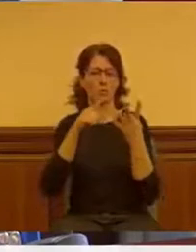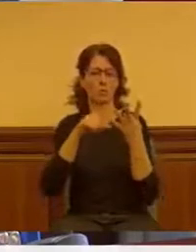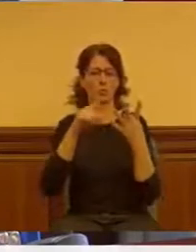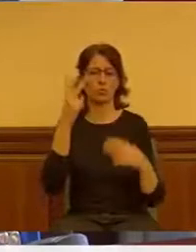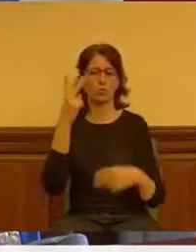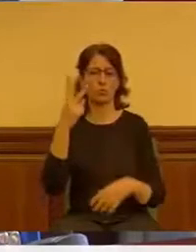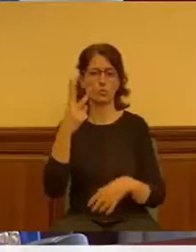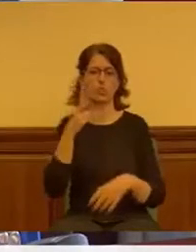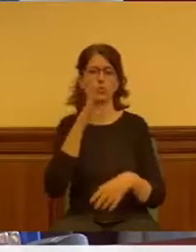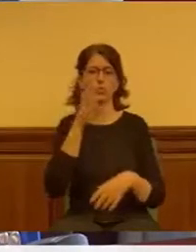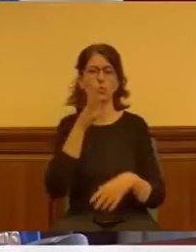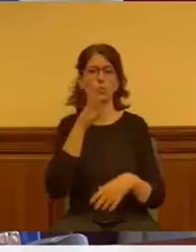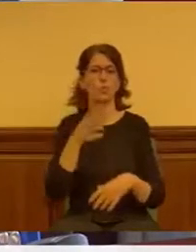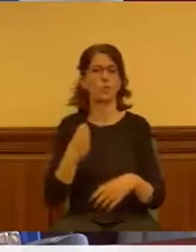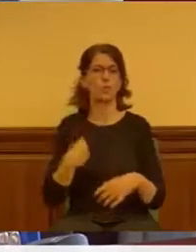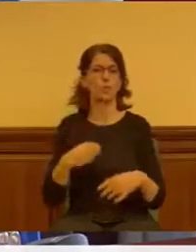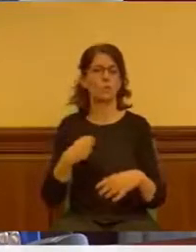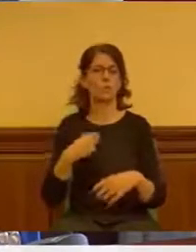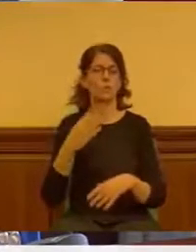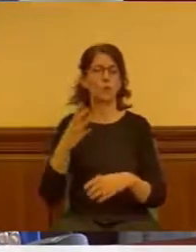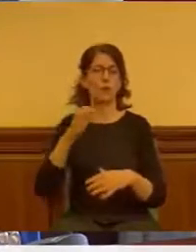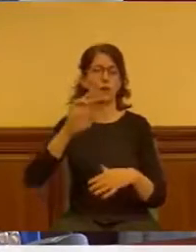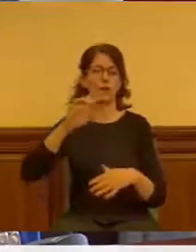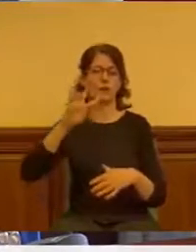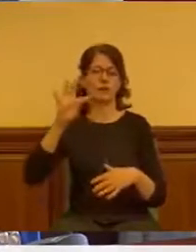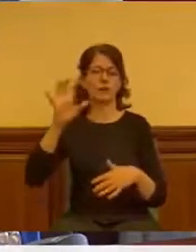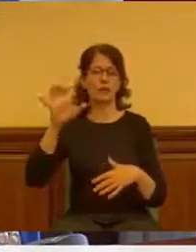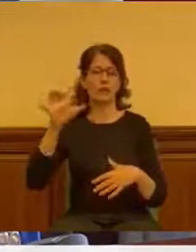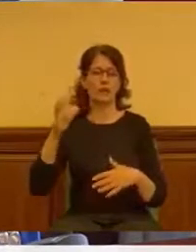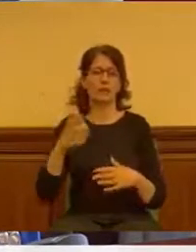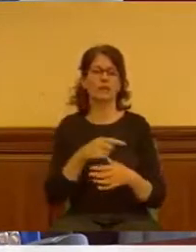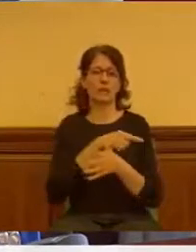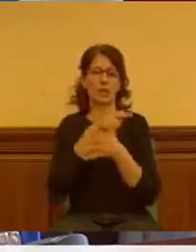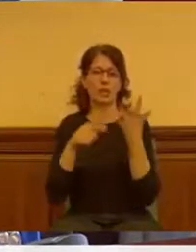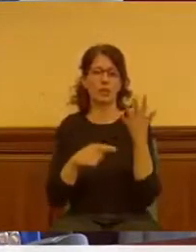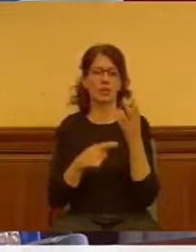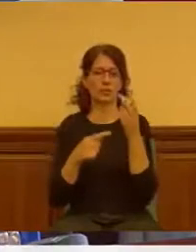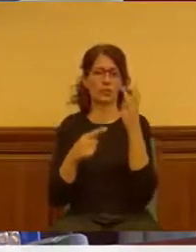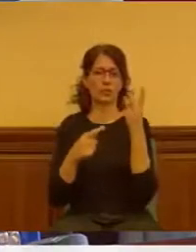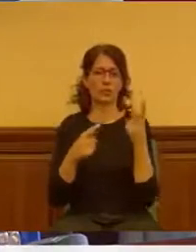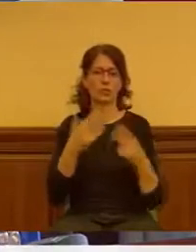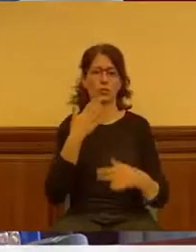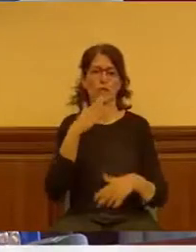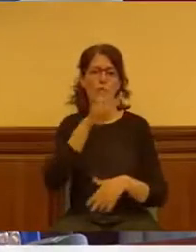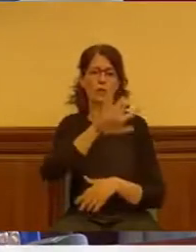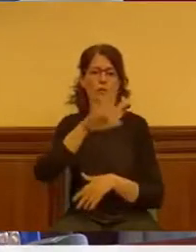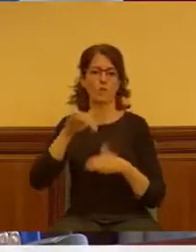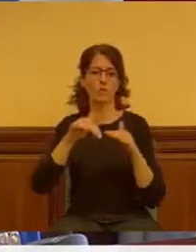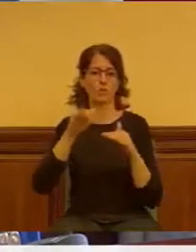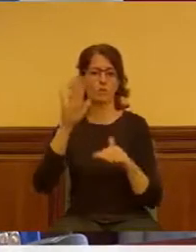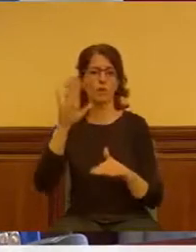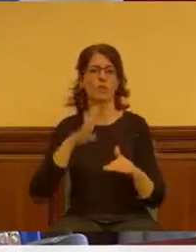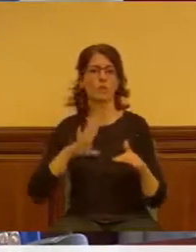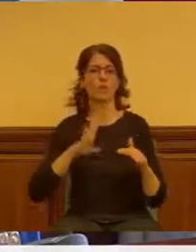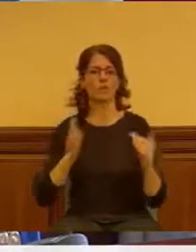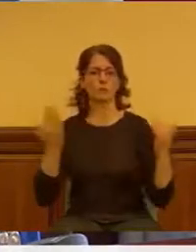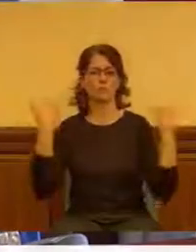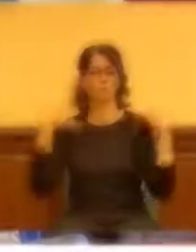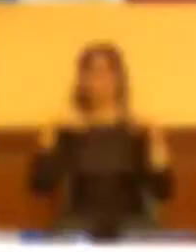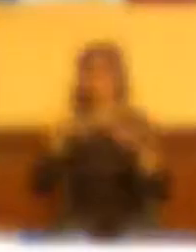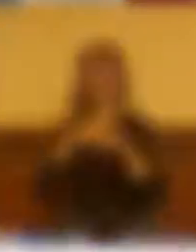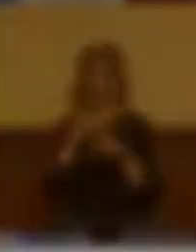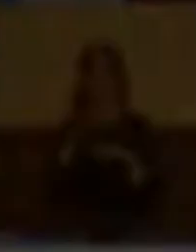Cinco de las seis personas son mujeres mayores de 50 años. Le invito a que se haga cargo de la situación para mejorar la calidad de la